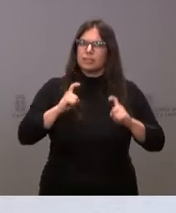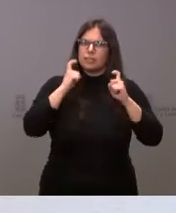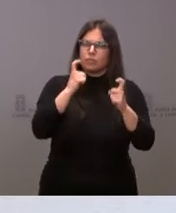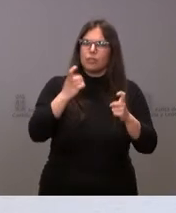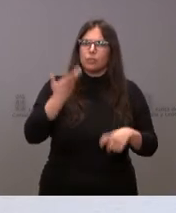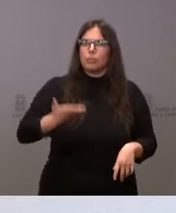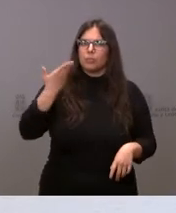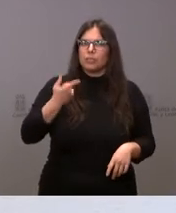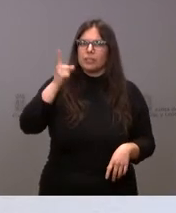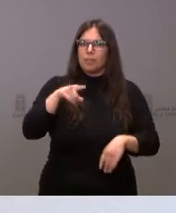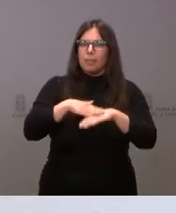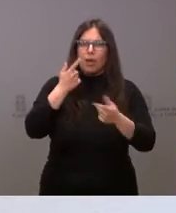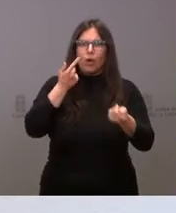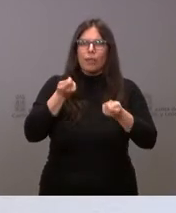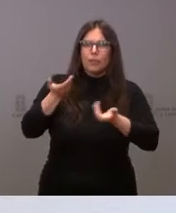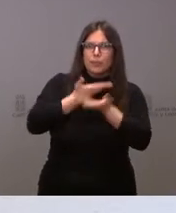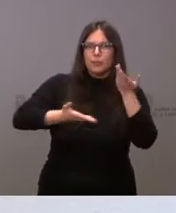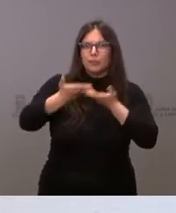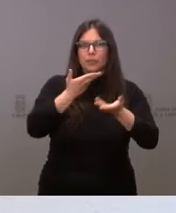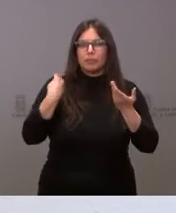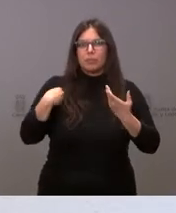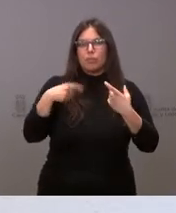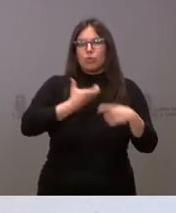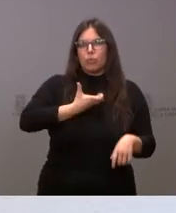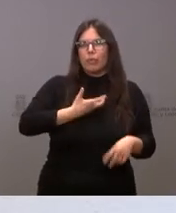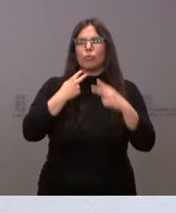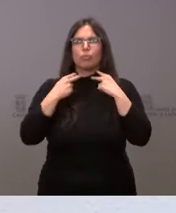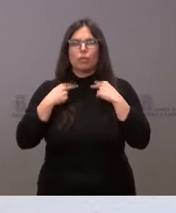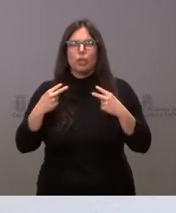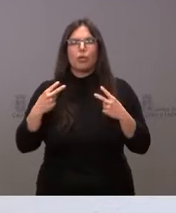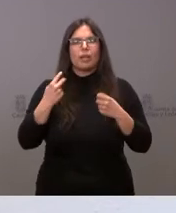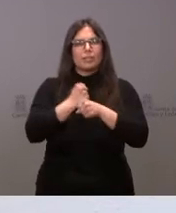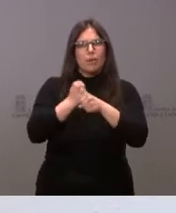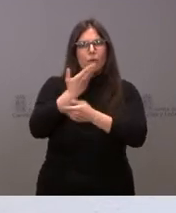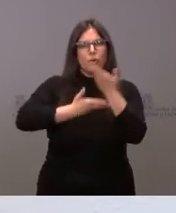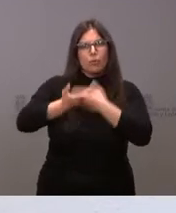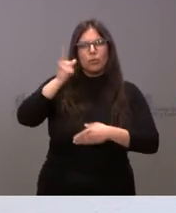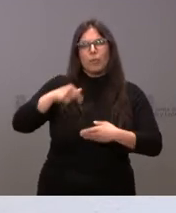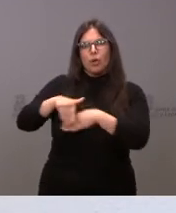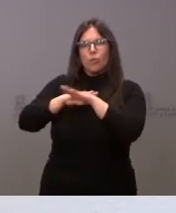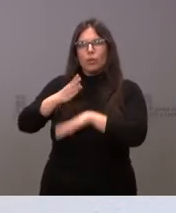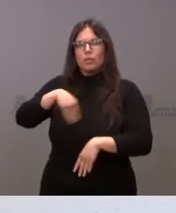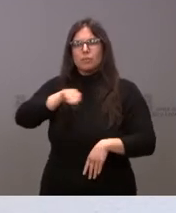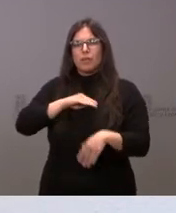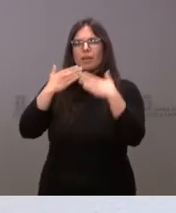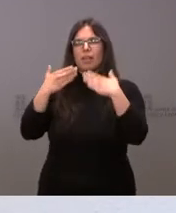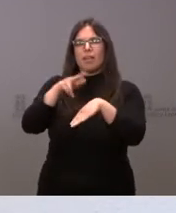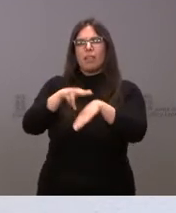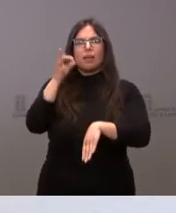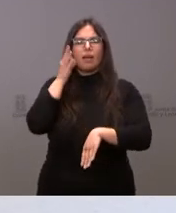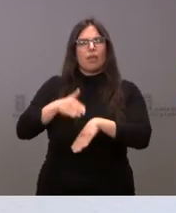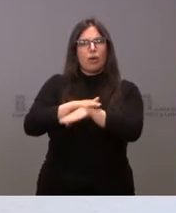importante también de coordinación en el ámbito de las entidades locales, de trabajo con el gobierno de España a través de la delegada de gobierno